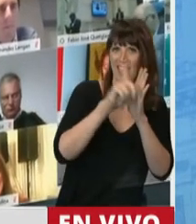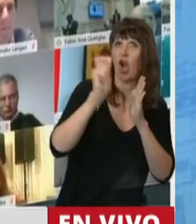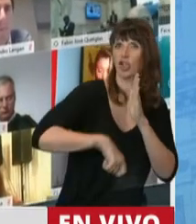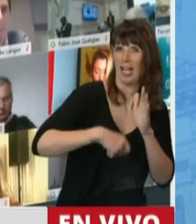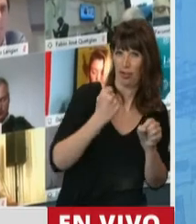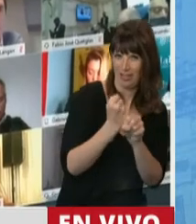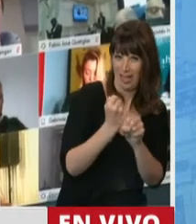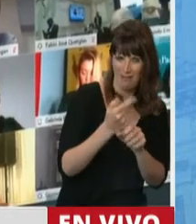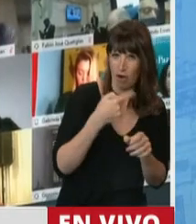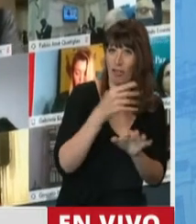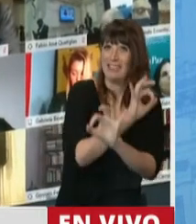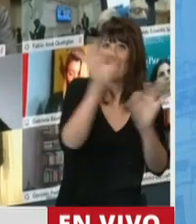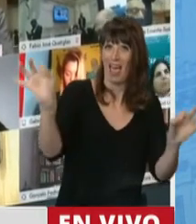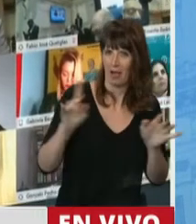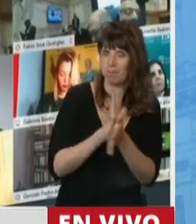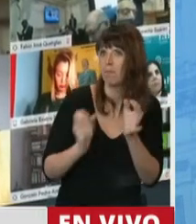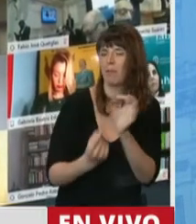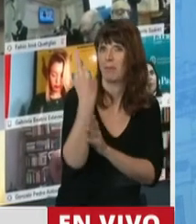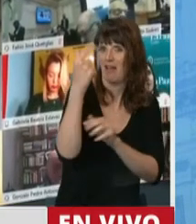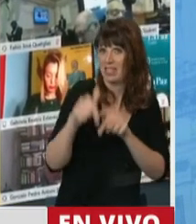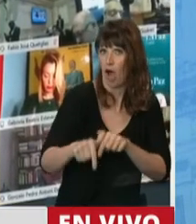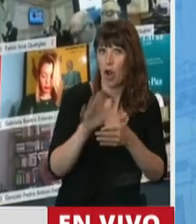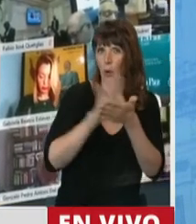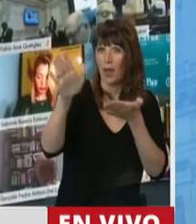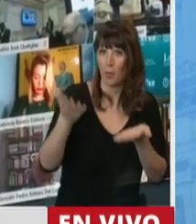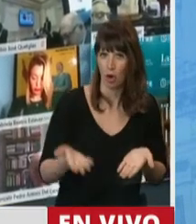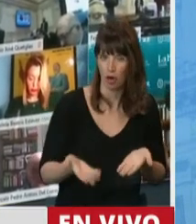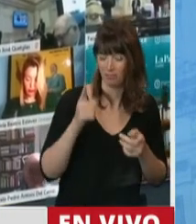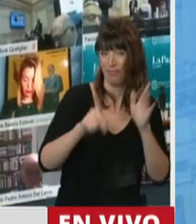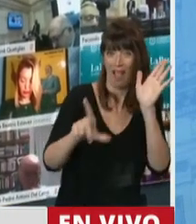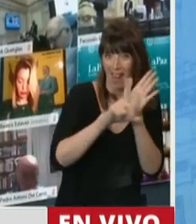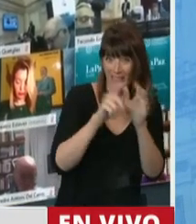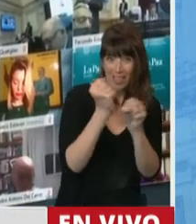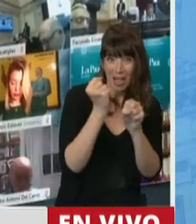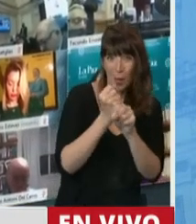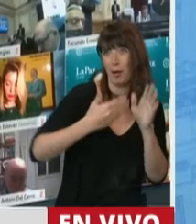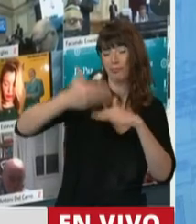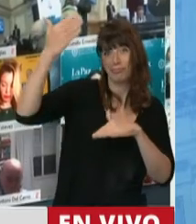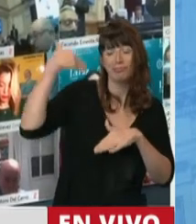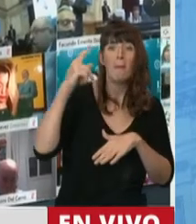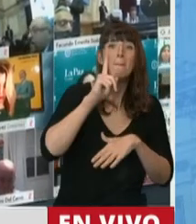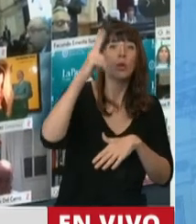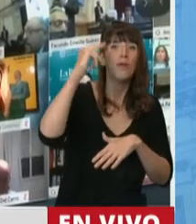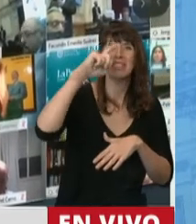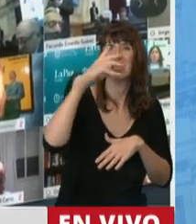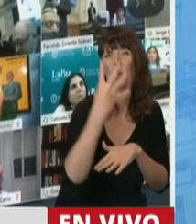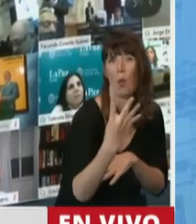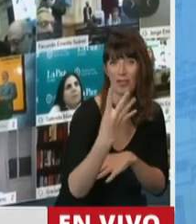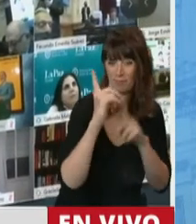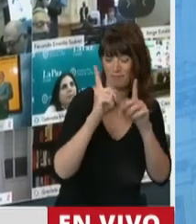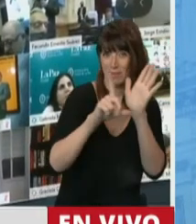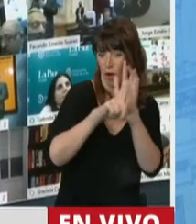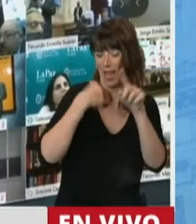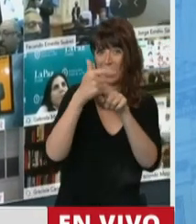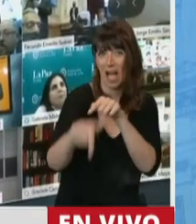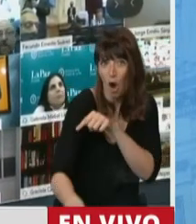La ley que, por otra parte, tenemos que entender que fue diseñada hace muchos años, en 1974, que fue